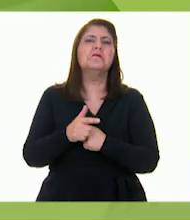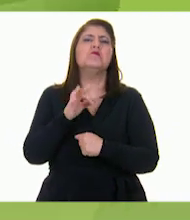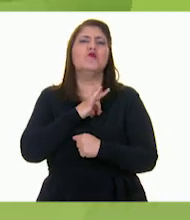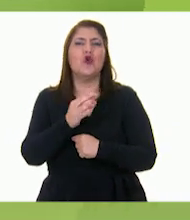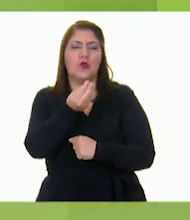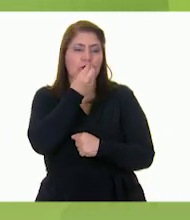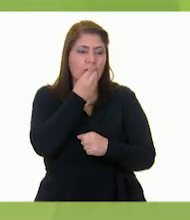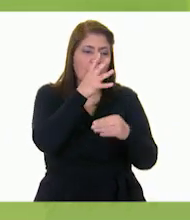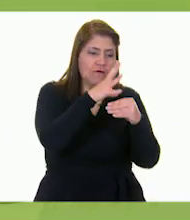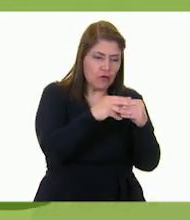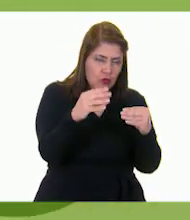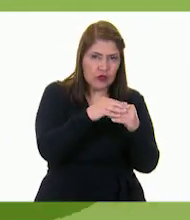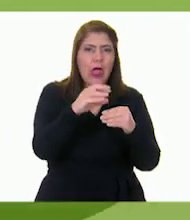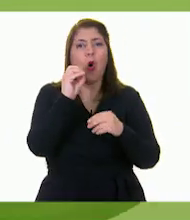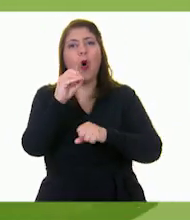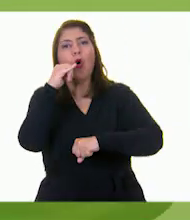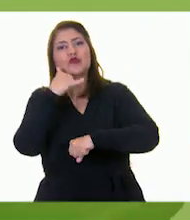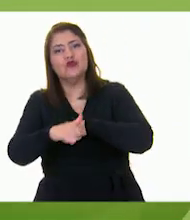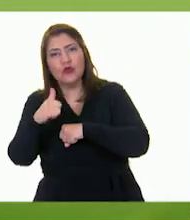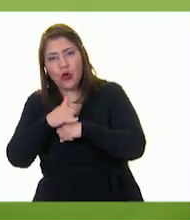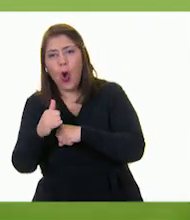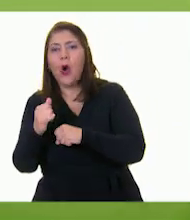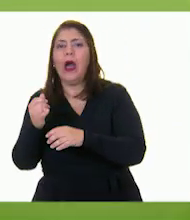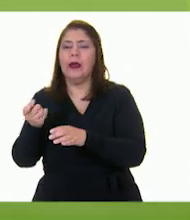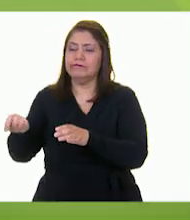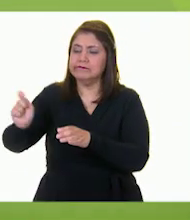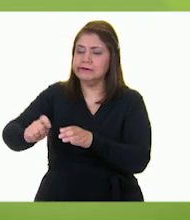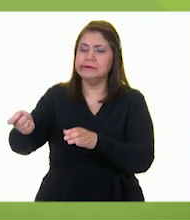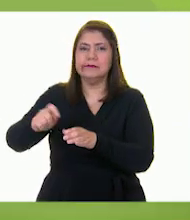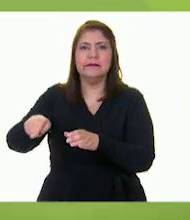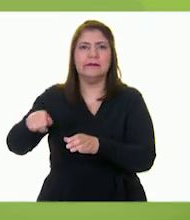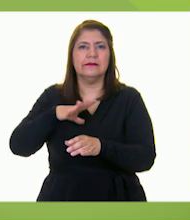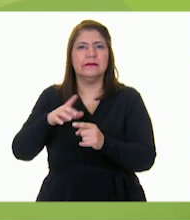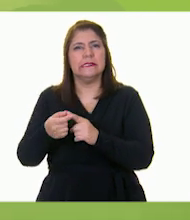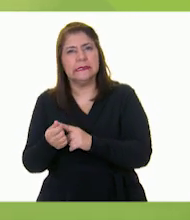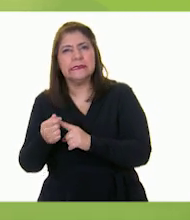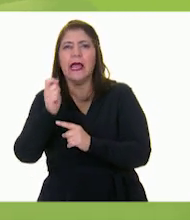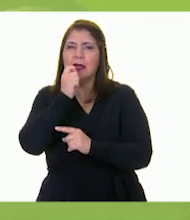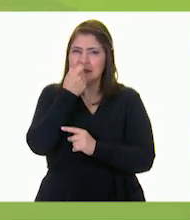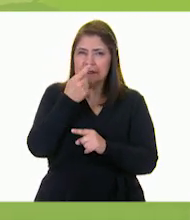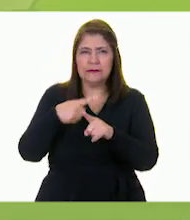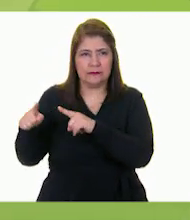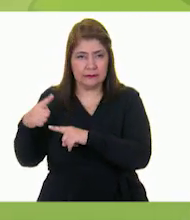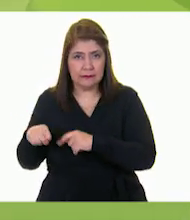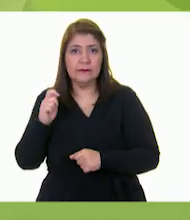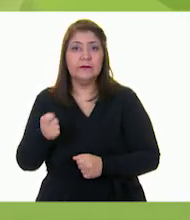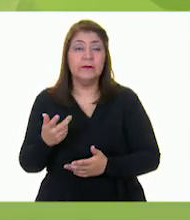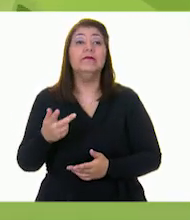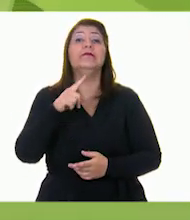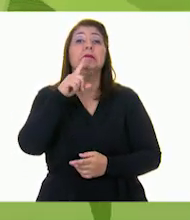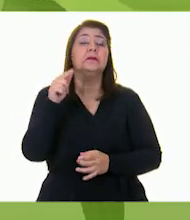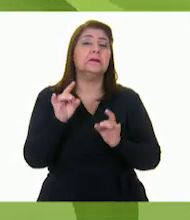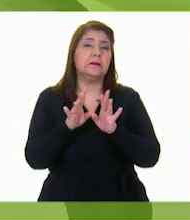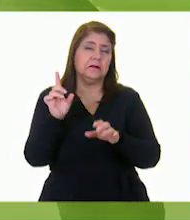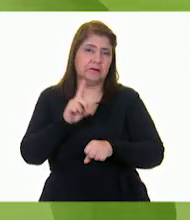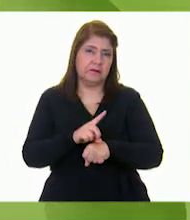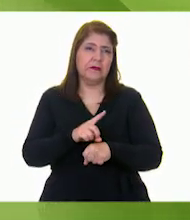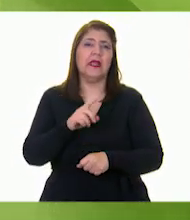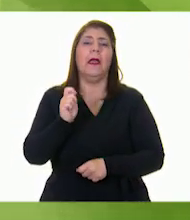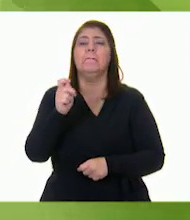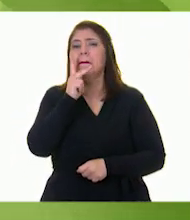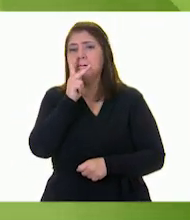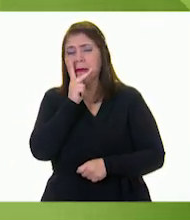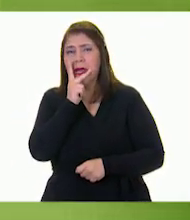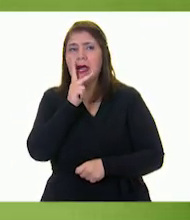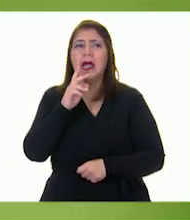fruta o yogur con semillas. Ese día, el papá de Carlitos tomó a Pepita y a Maní,